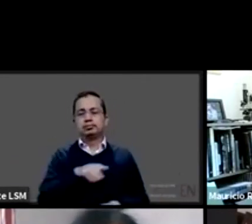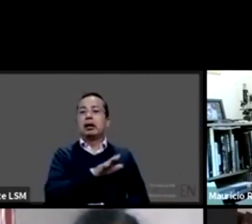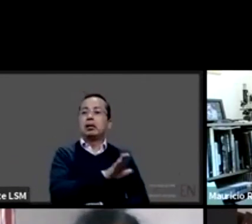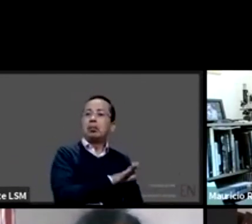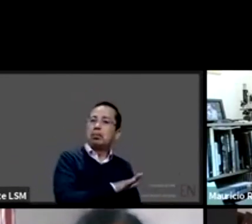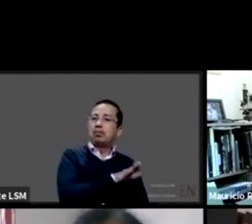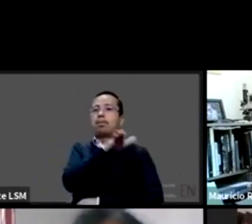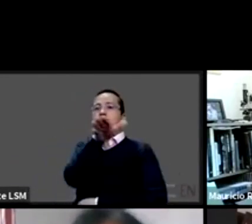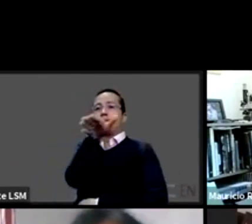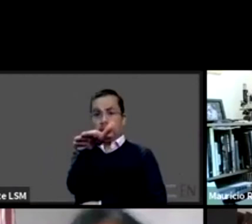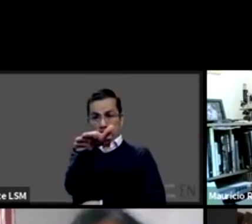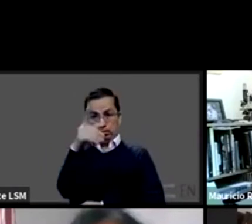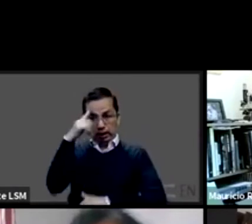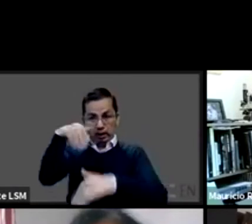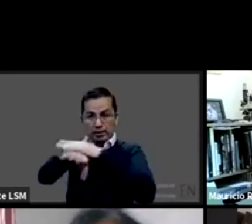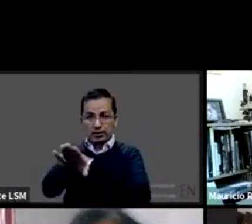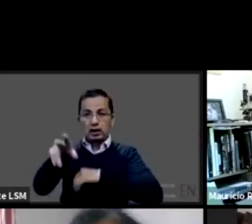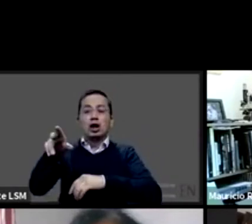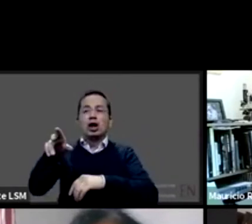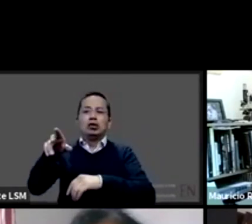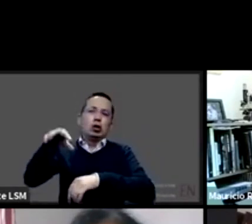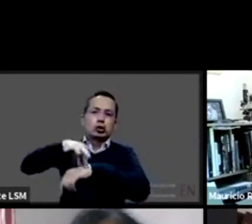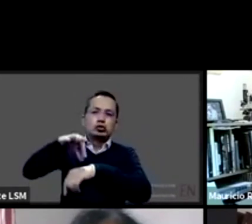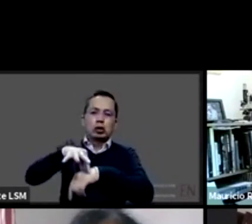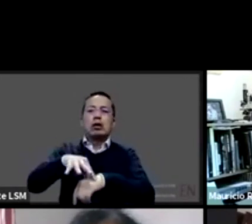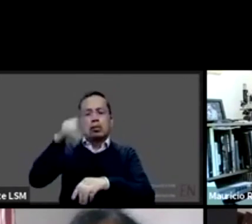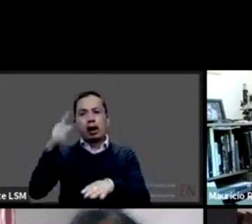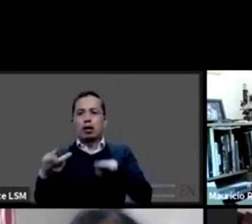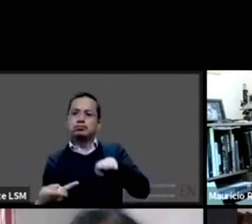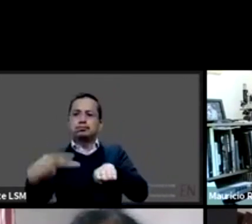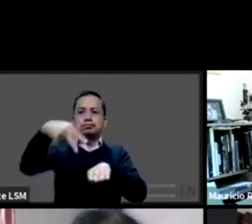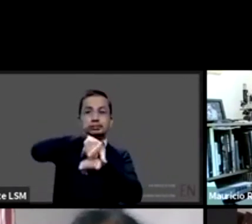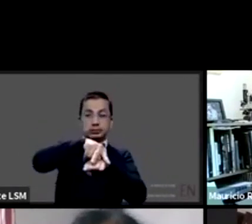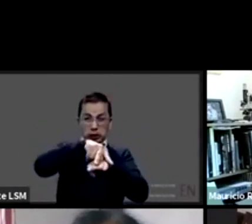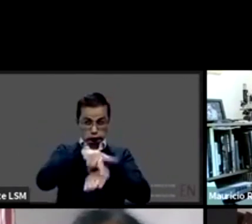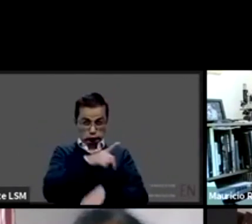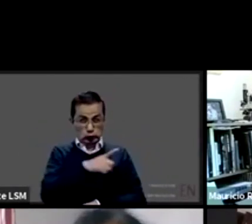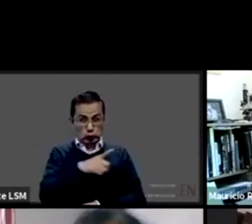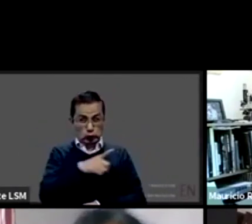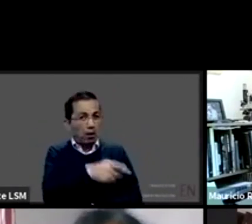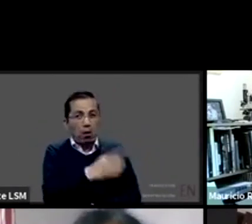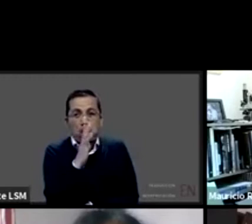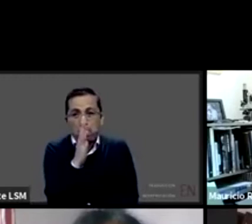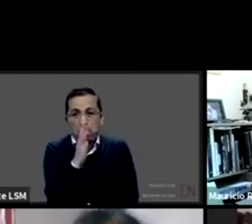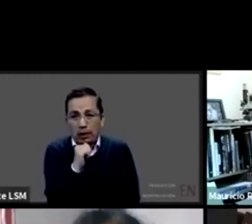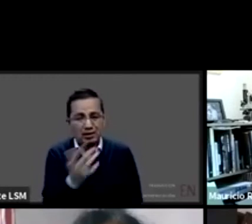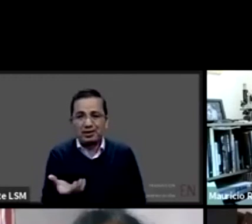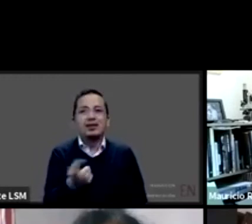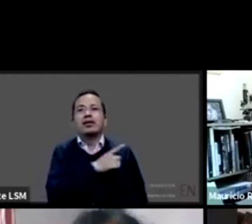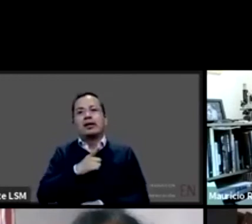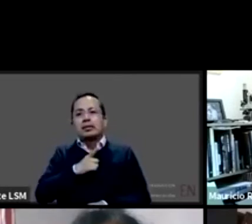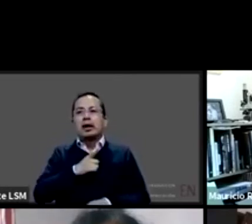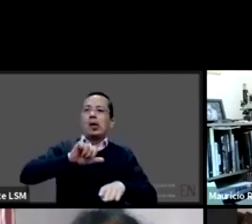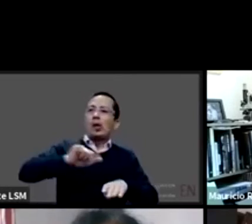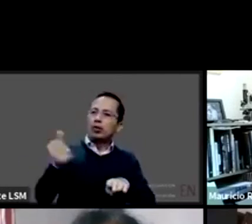persona, sino por varias, para poder recostarse en la mesa de exploración y hacer una exploración física como debe de ser. O,